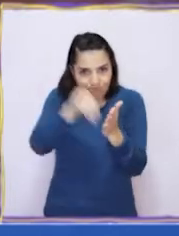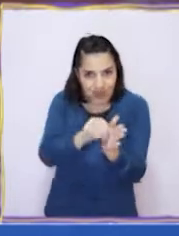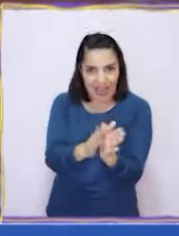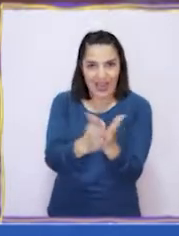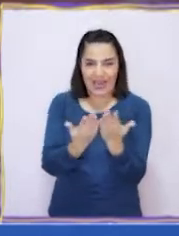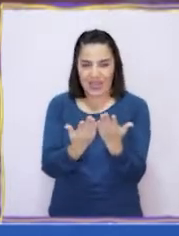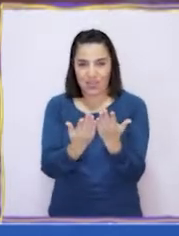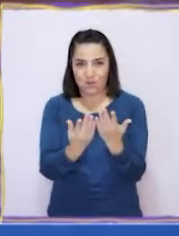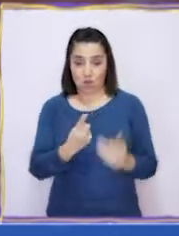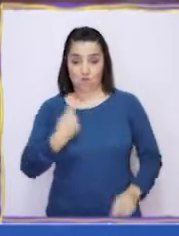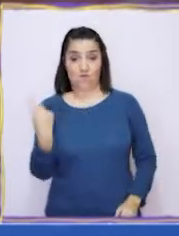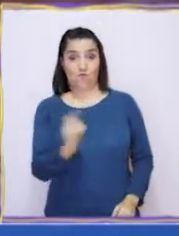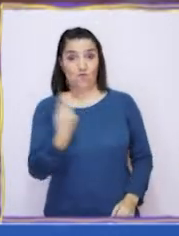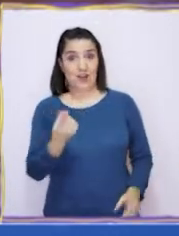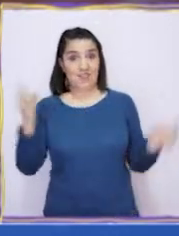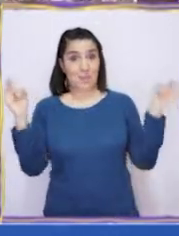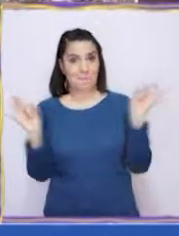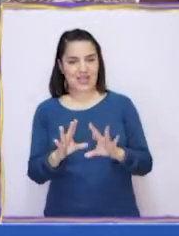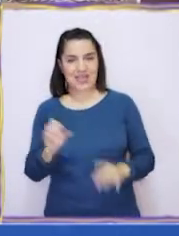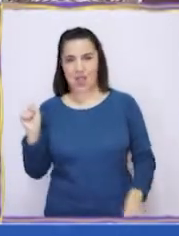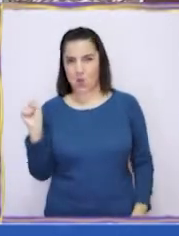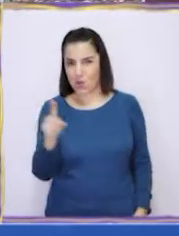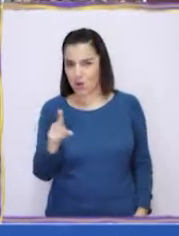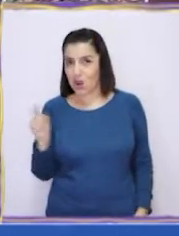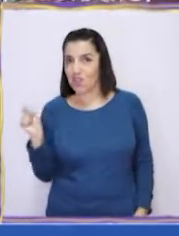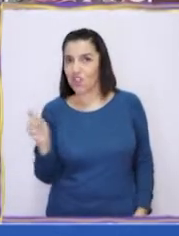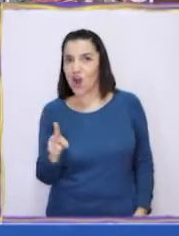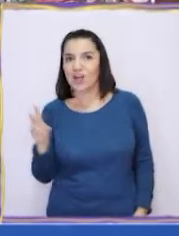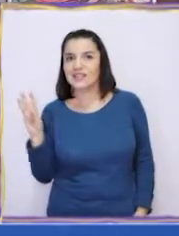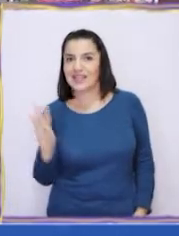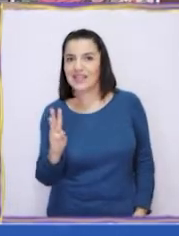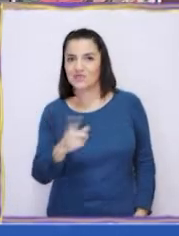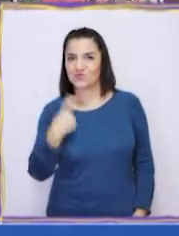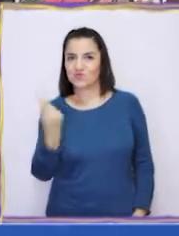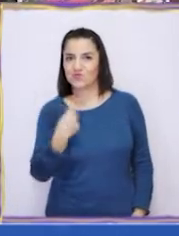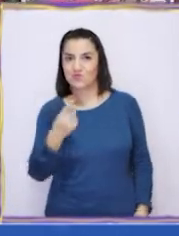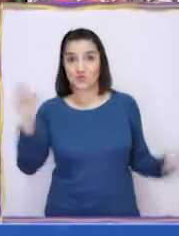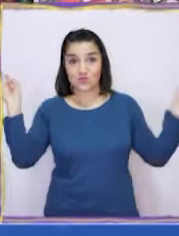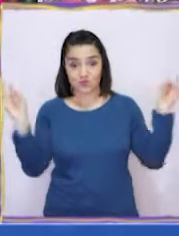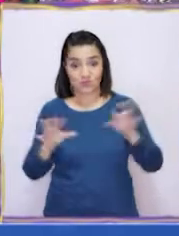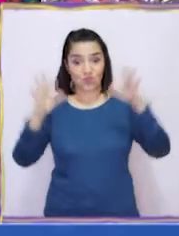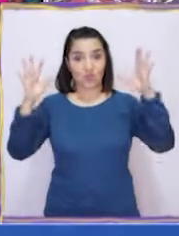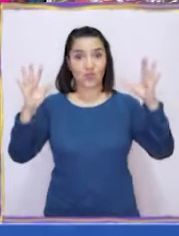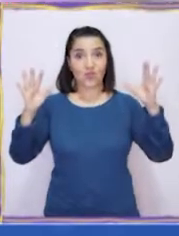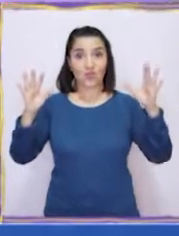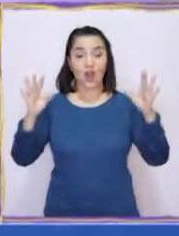libro! ¡Vemos nuevamente nuestra vuelta mágica! ¡Un, dos, tres!